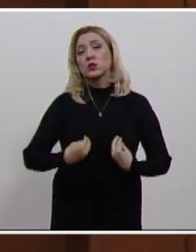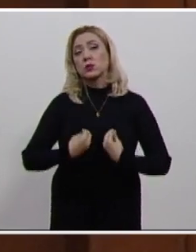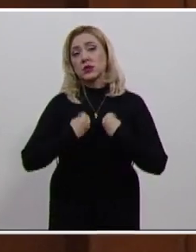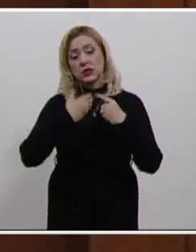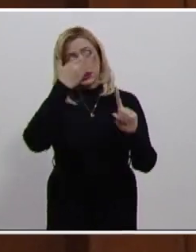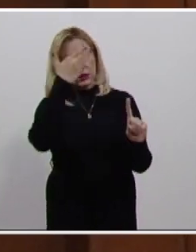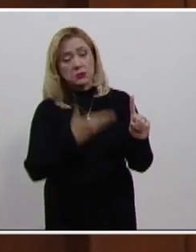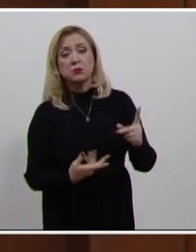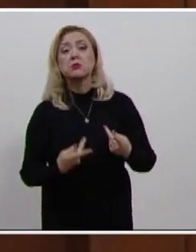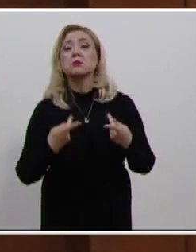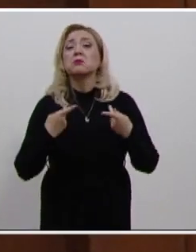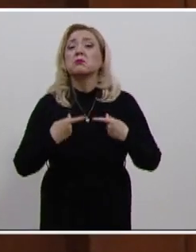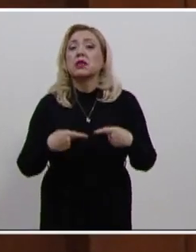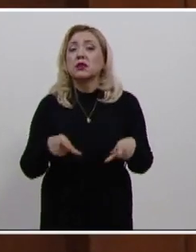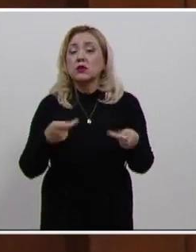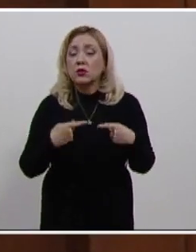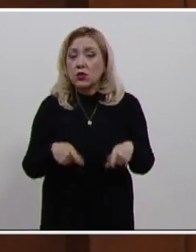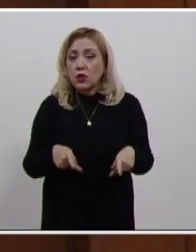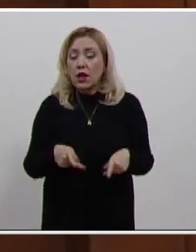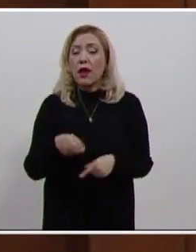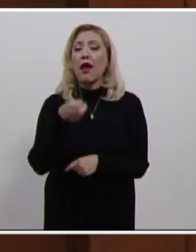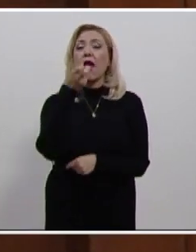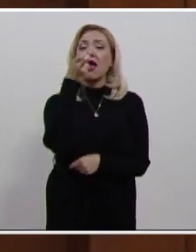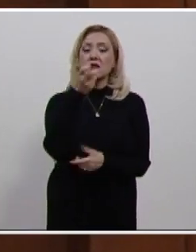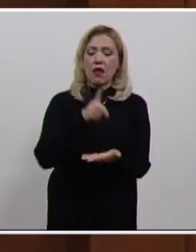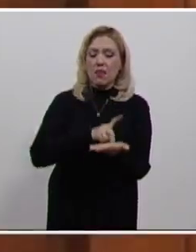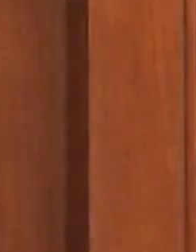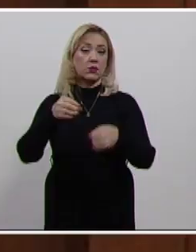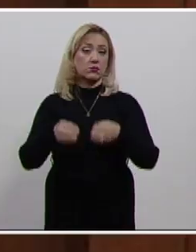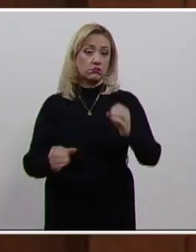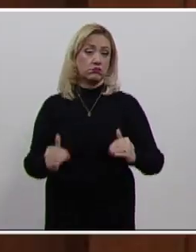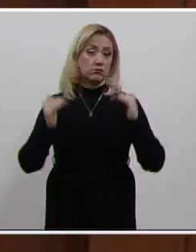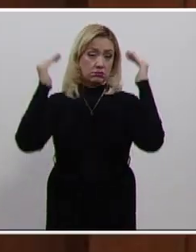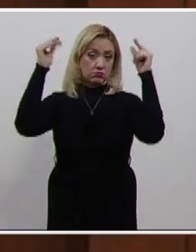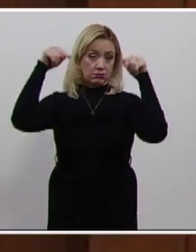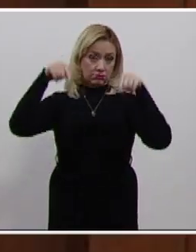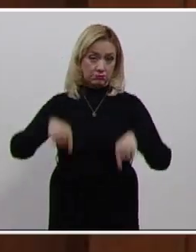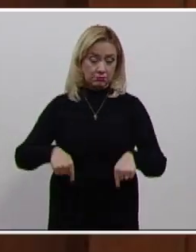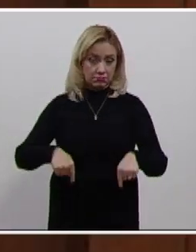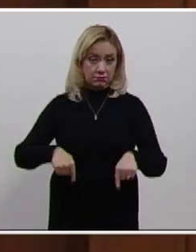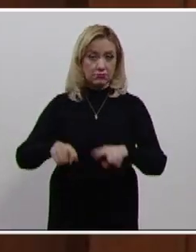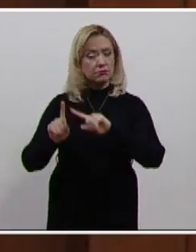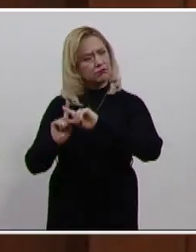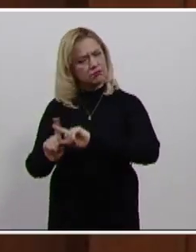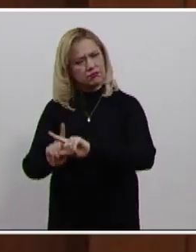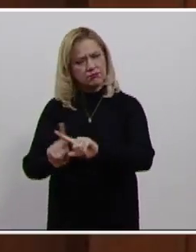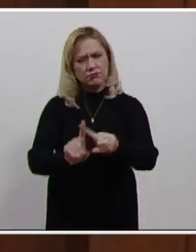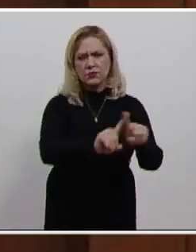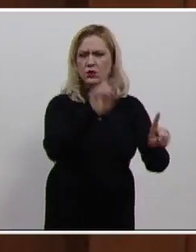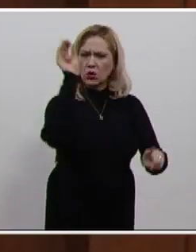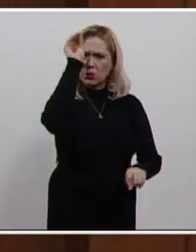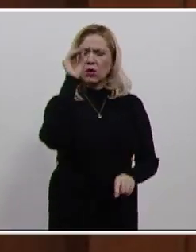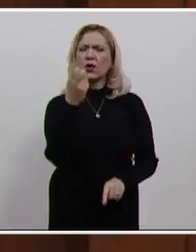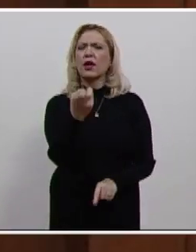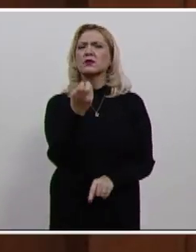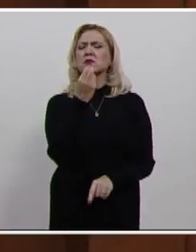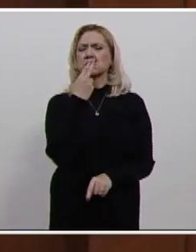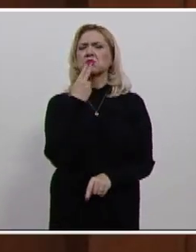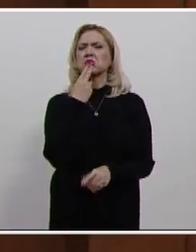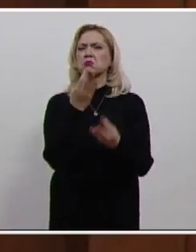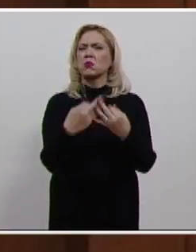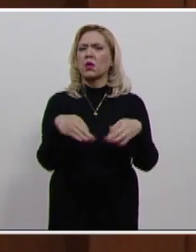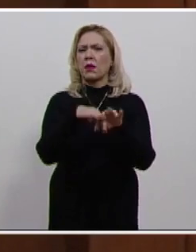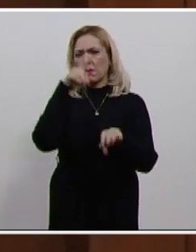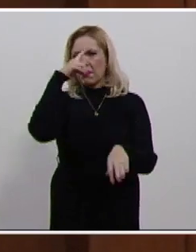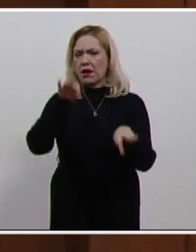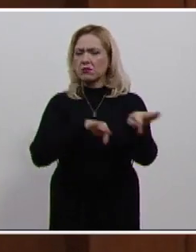persona y consubstancial a ello, el derecho a la igualdad. La pluralidad de visiones son las que enriquecen el quehacer en la impartición de